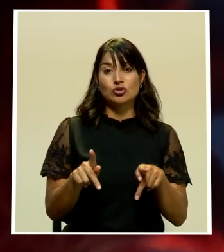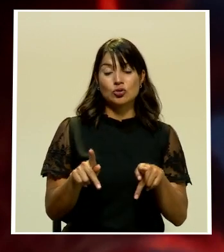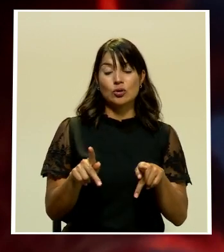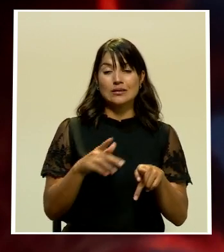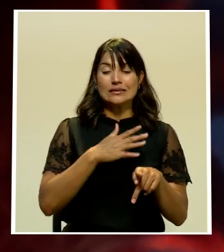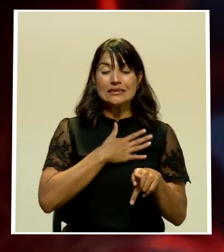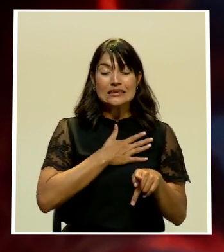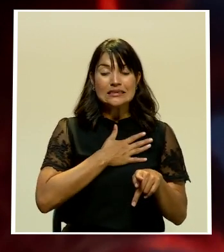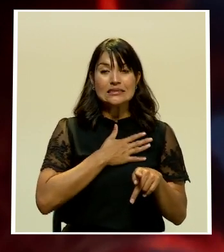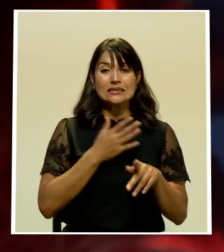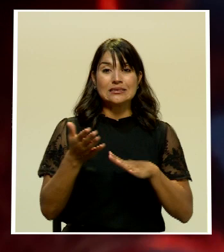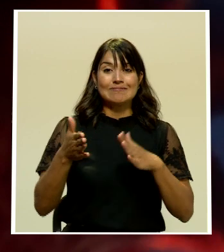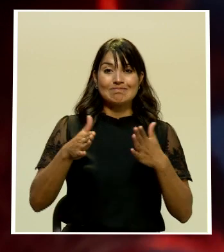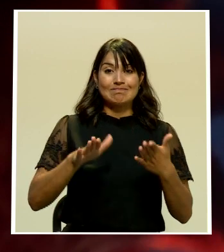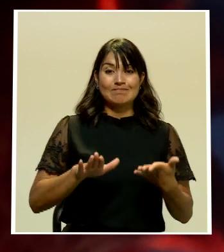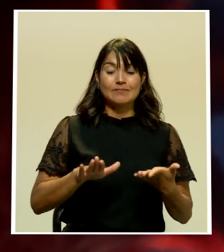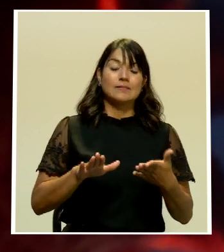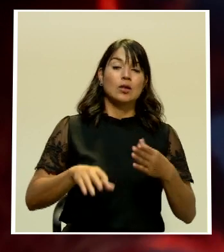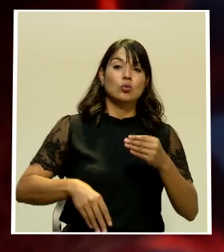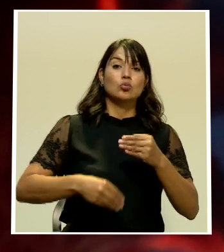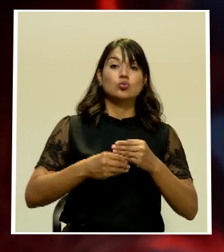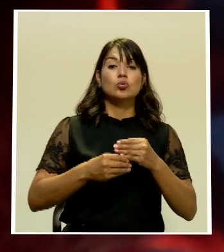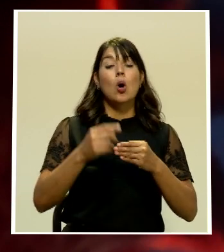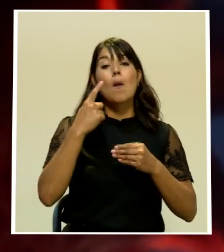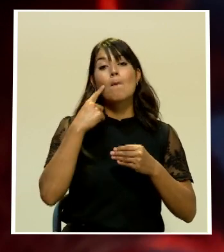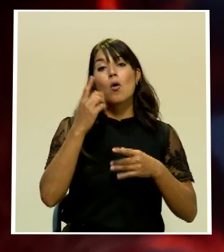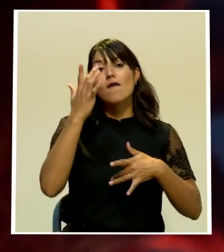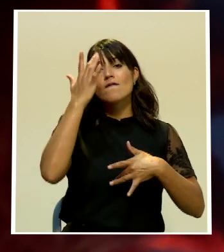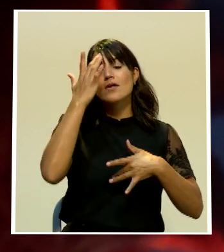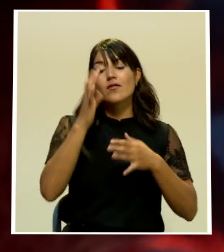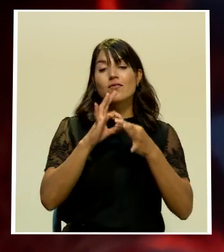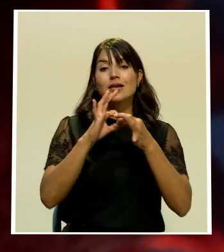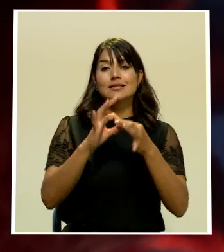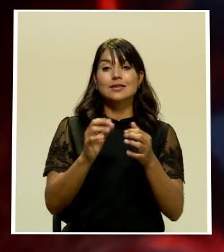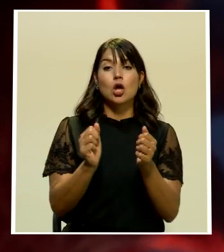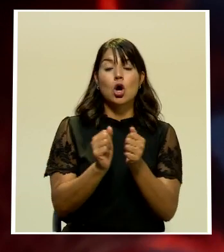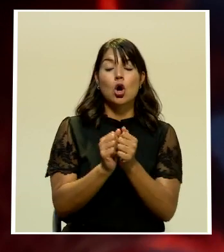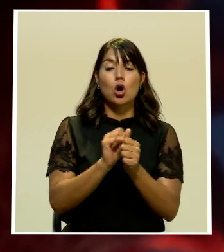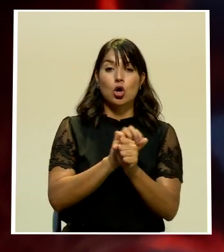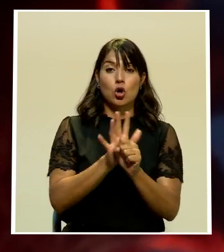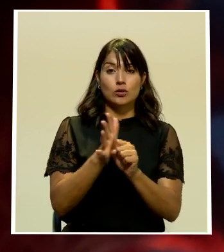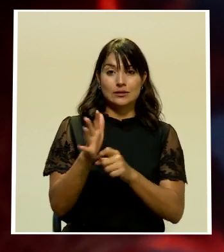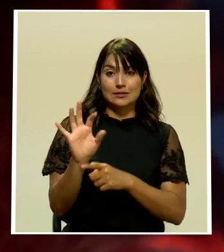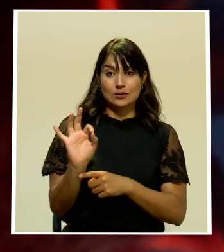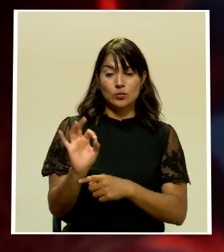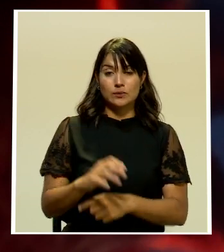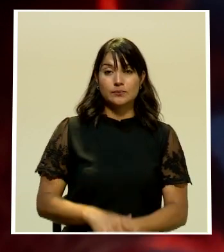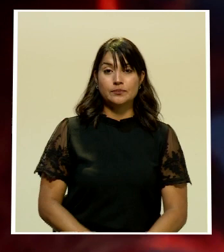últimas 24 horas por causas asociadas al COVID-19